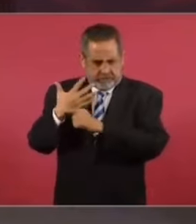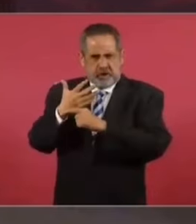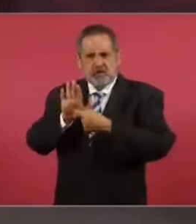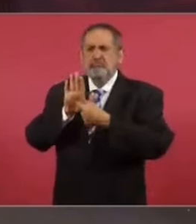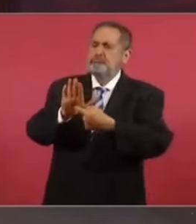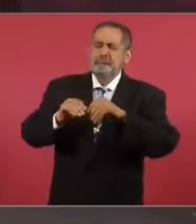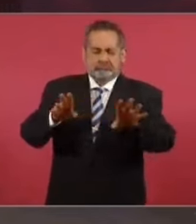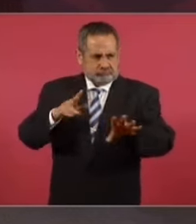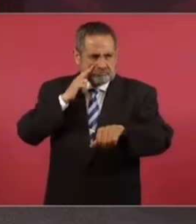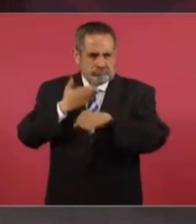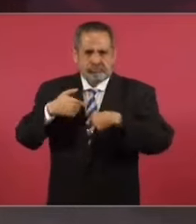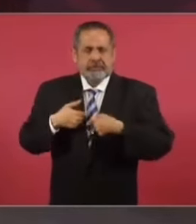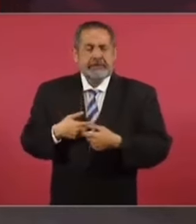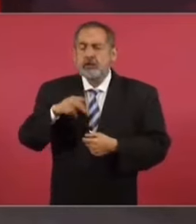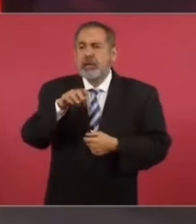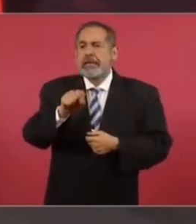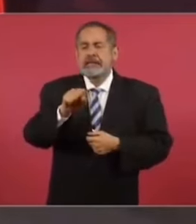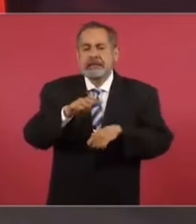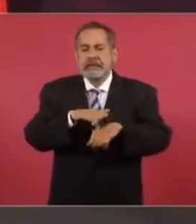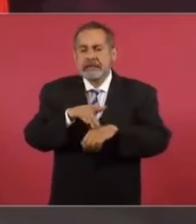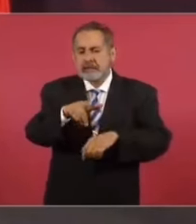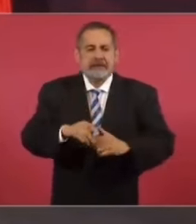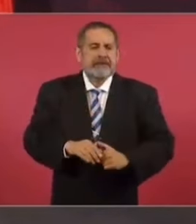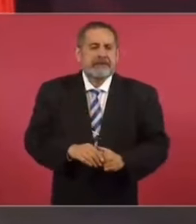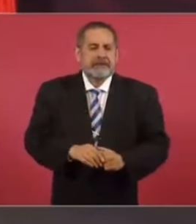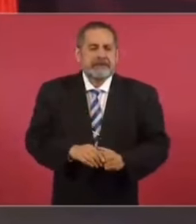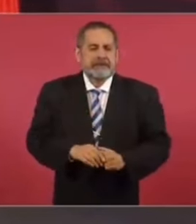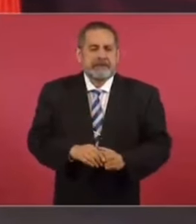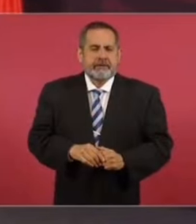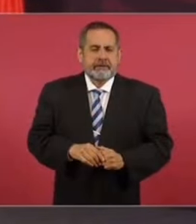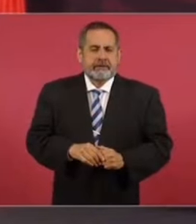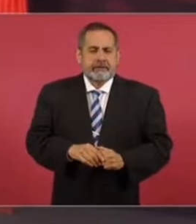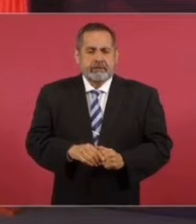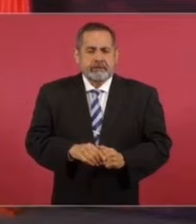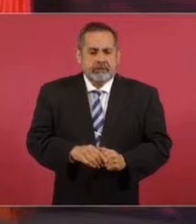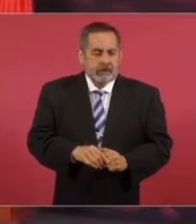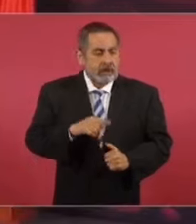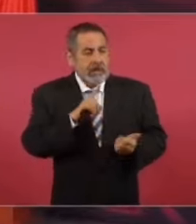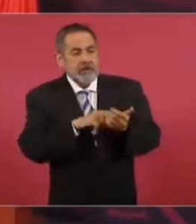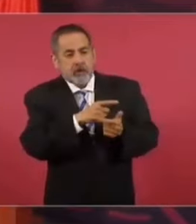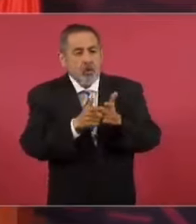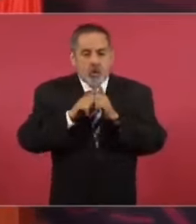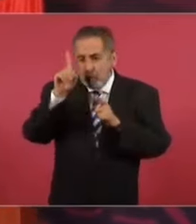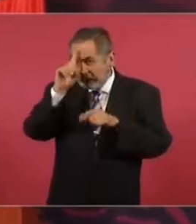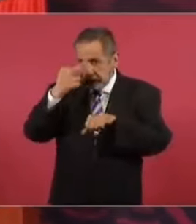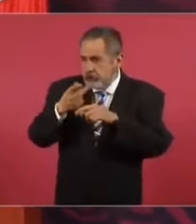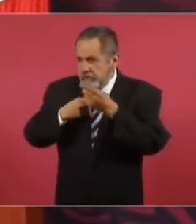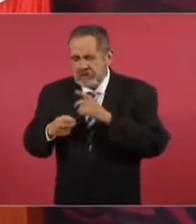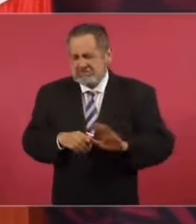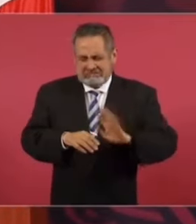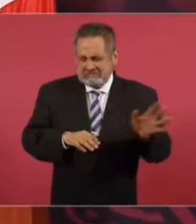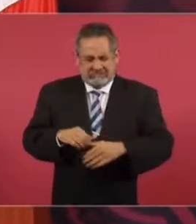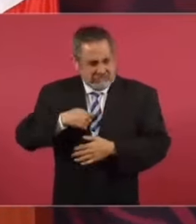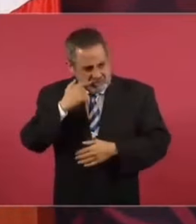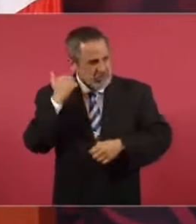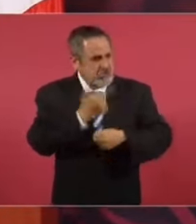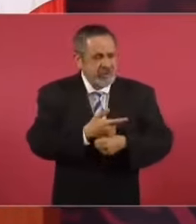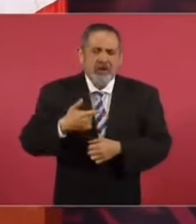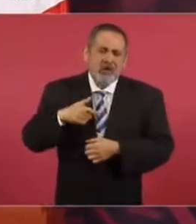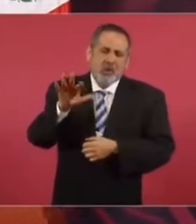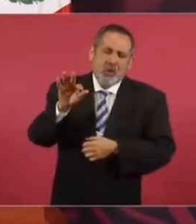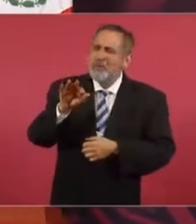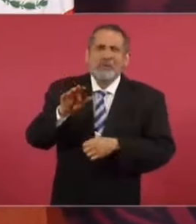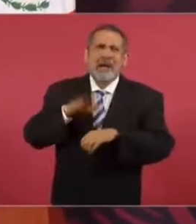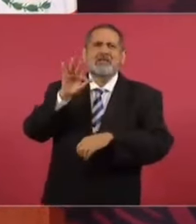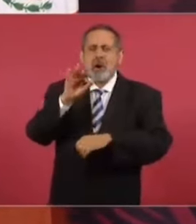aquí no tiene nada que ver con un grupo de asesores. No, llevo 40 años